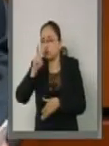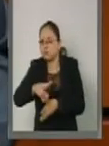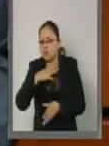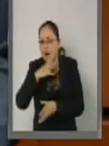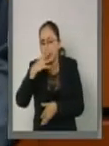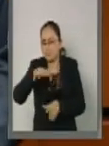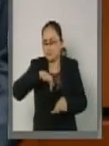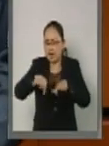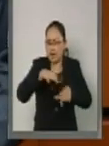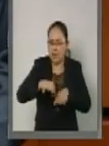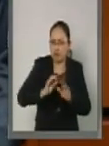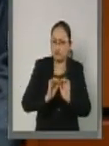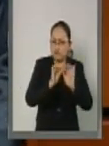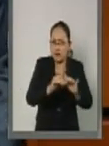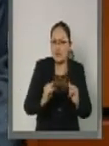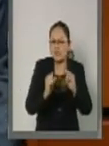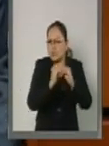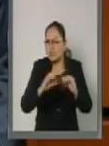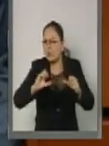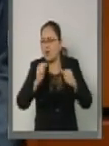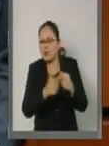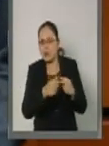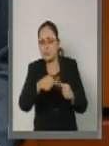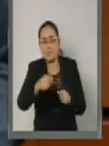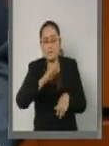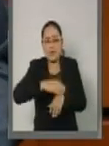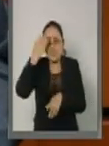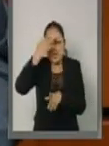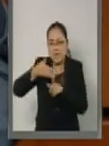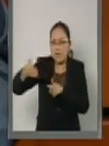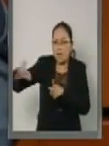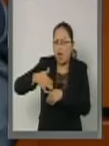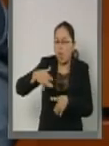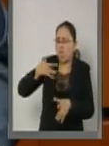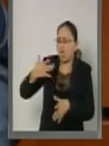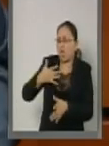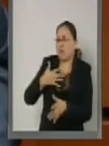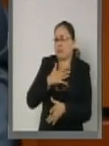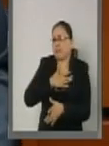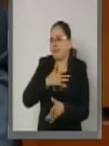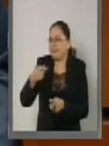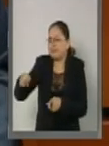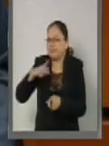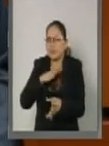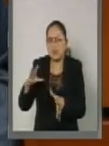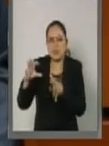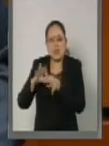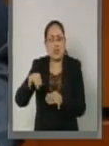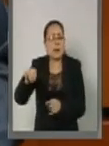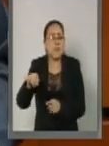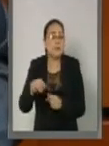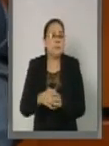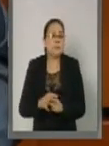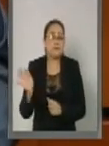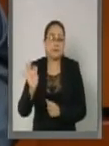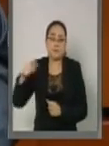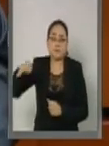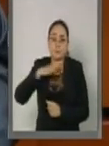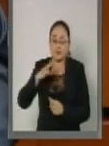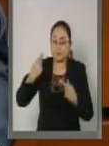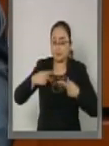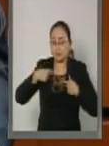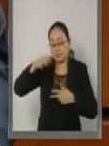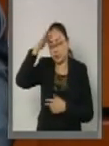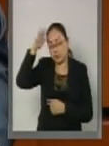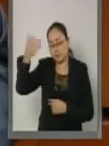acompaña con una mayor disponibilidad de tiempo libre y ocio. La utilidad que otorguen las personas adultas mayores